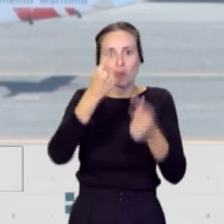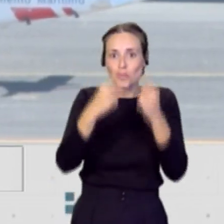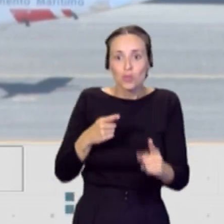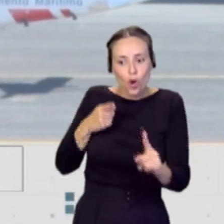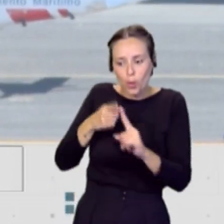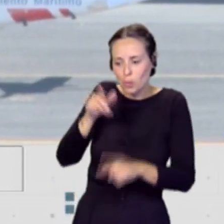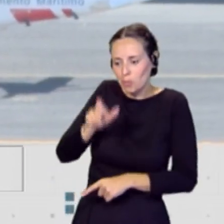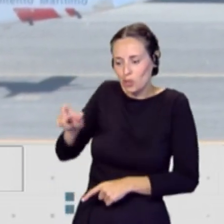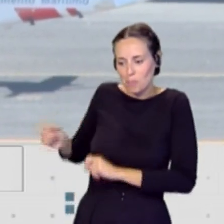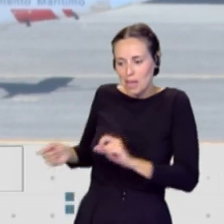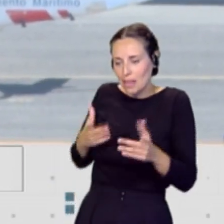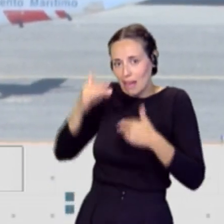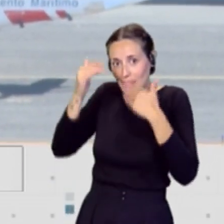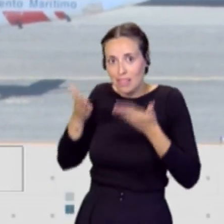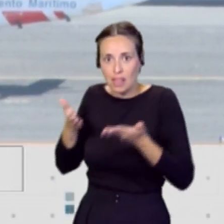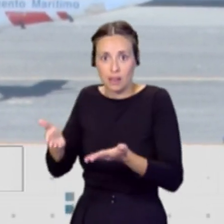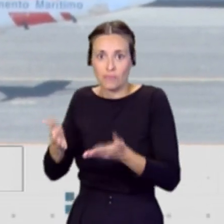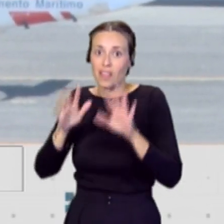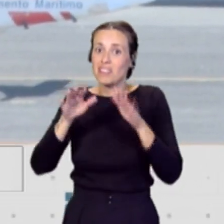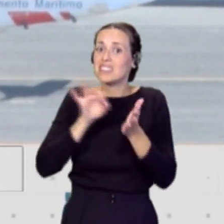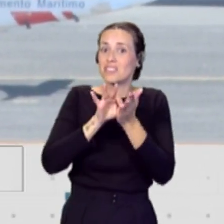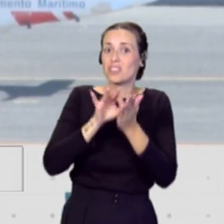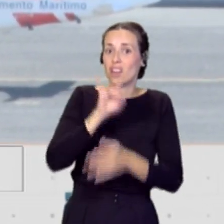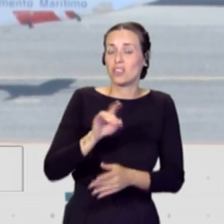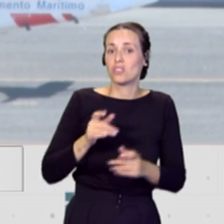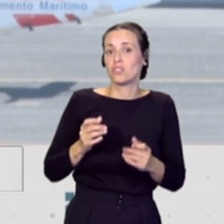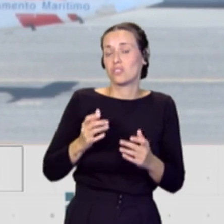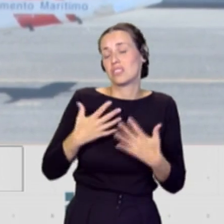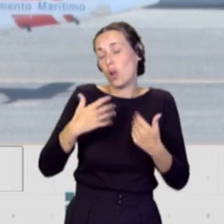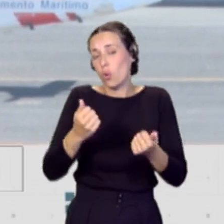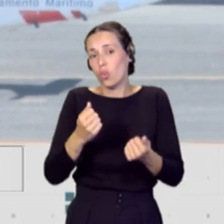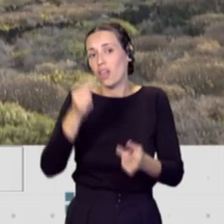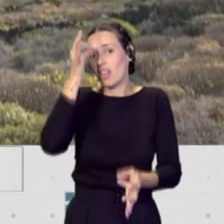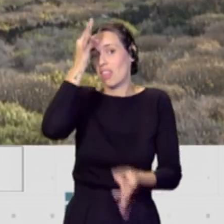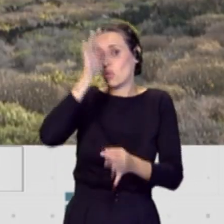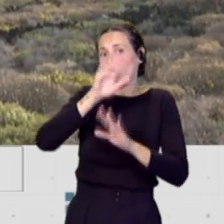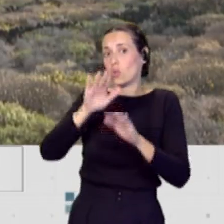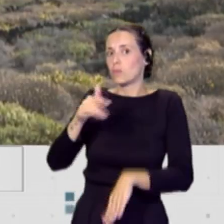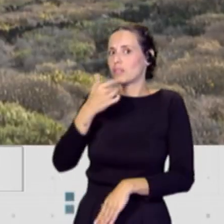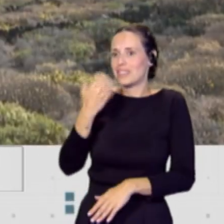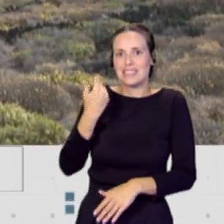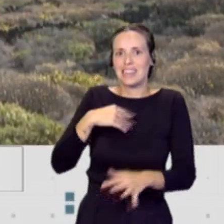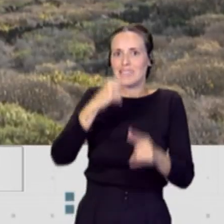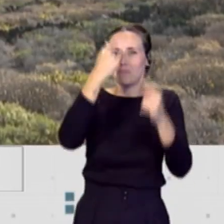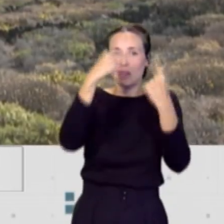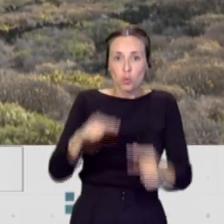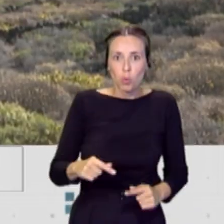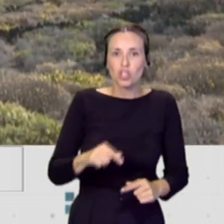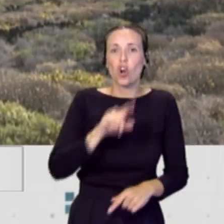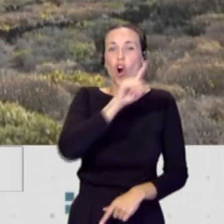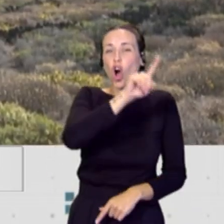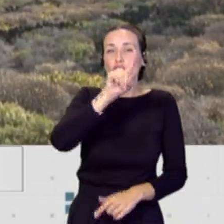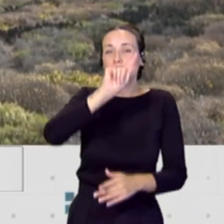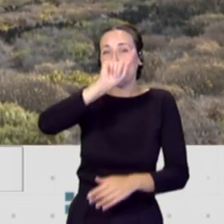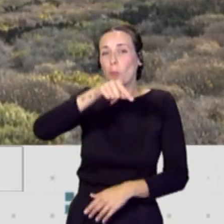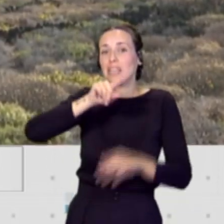gente. Y el Servicio General de Salud, según los últimos datos, debe, o sea, se ha sobrepasado en el presupuesto alrededor de 11,6 millones,